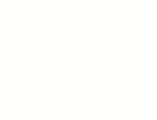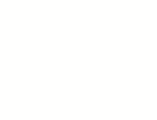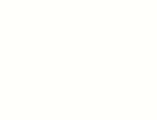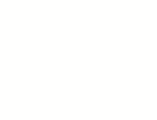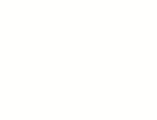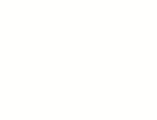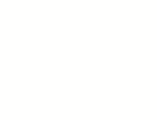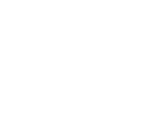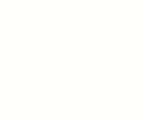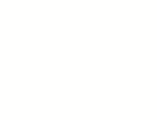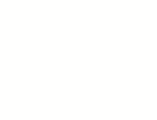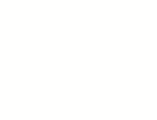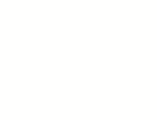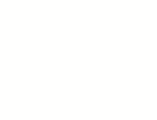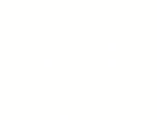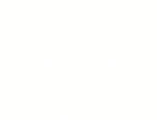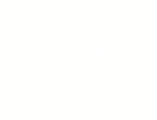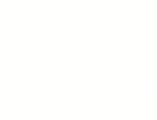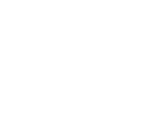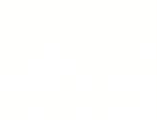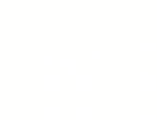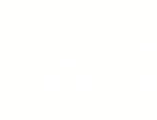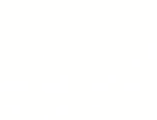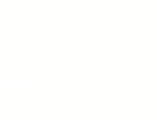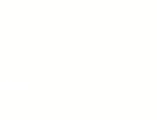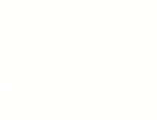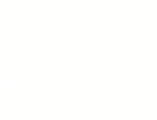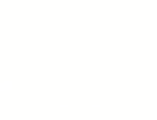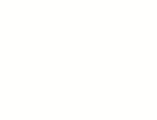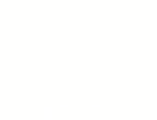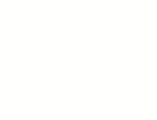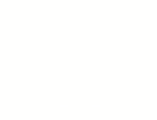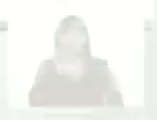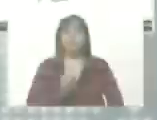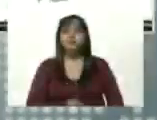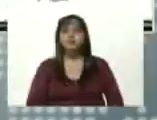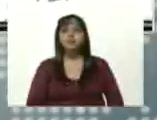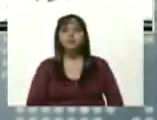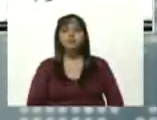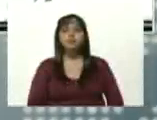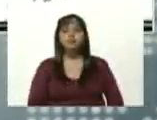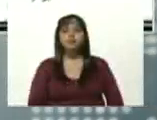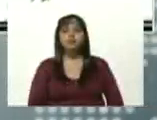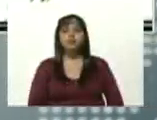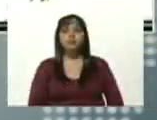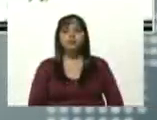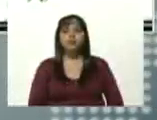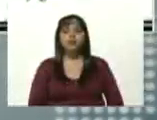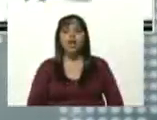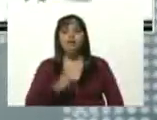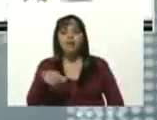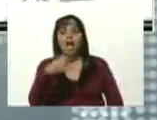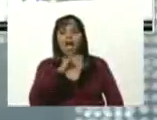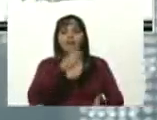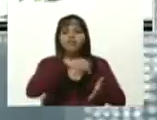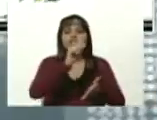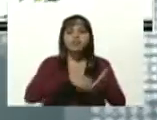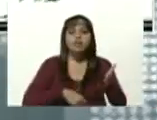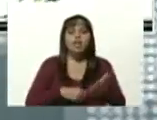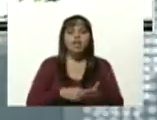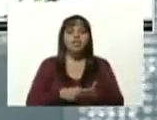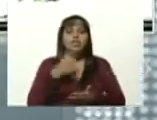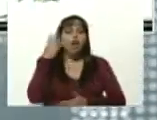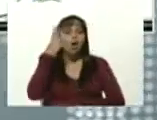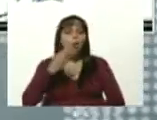González está la firma de esta muchacha joven diputada la más joven diputada 21 años